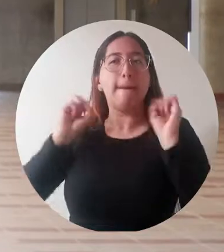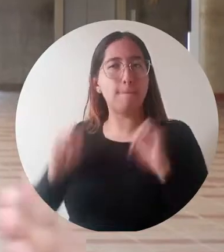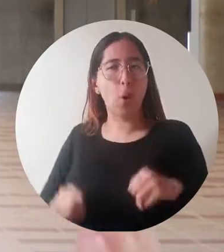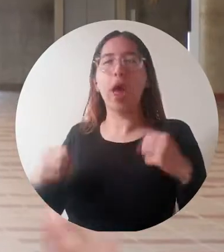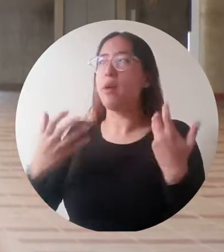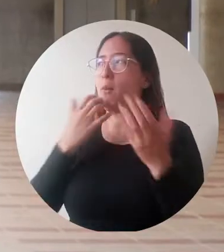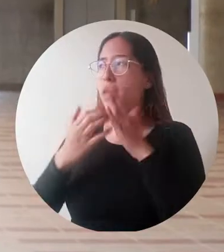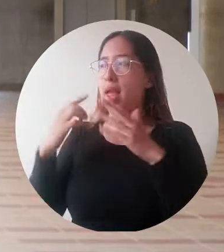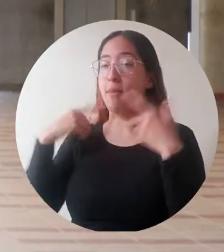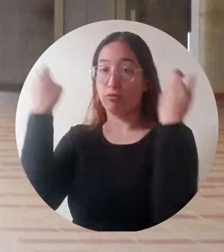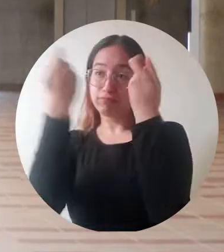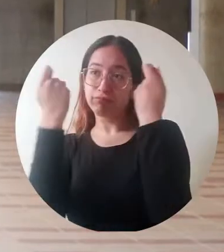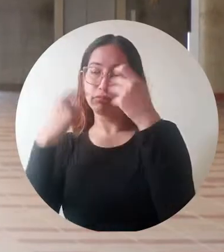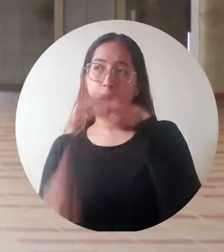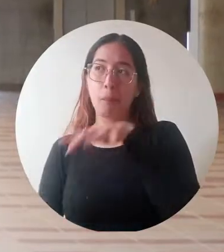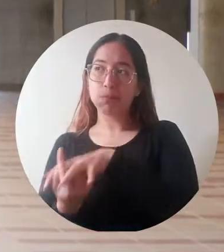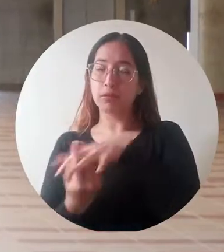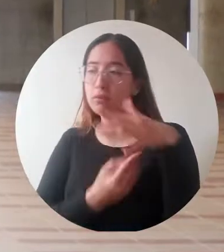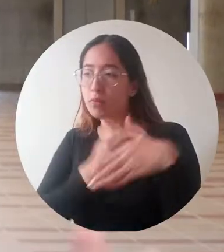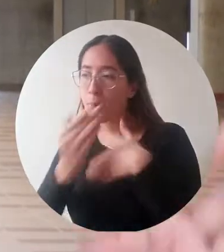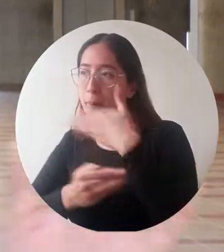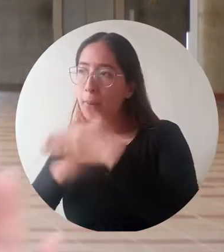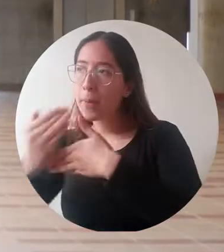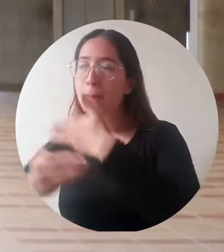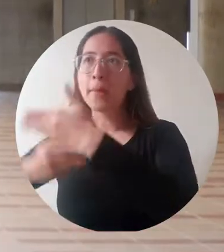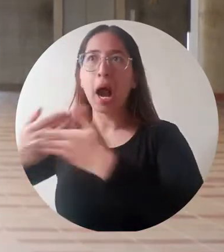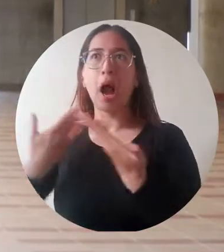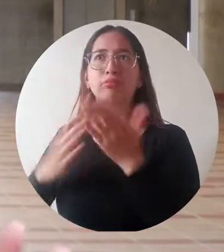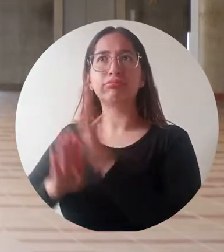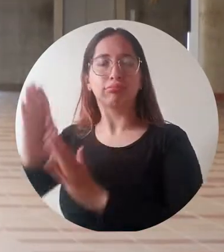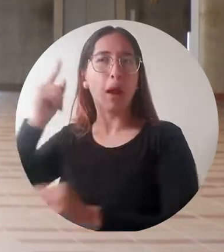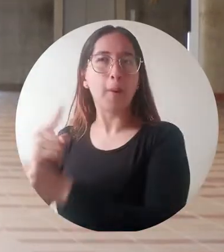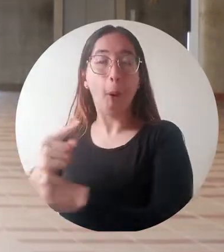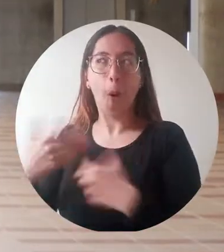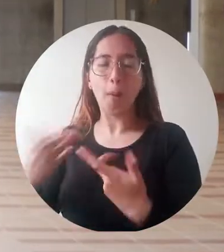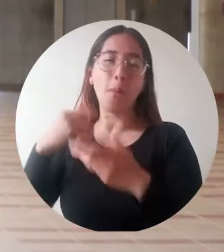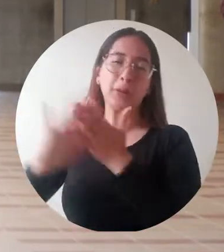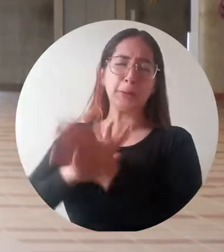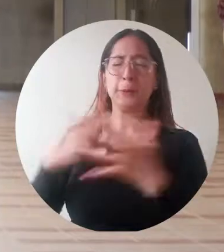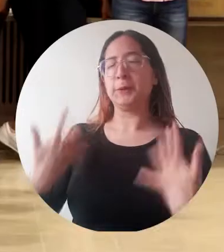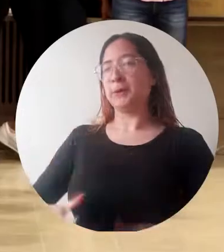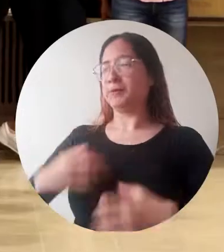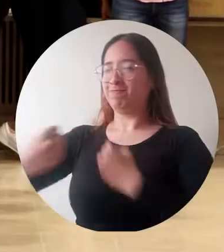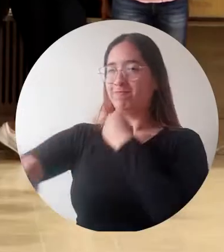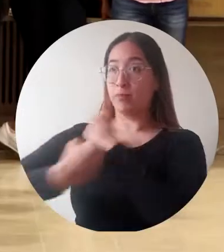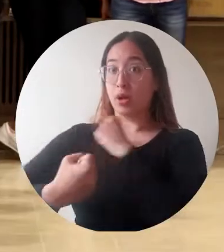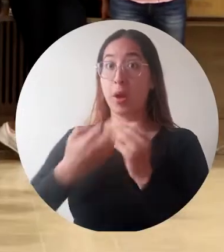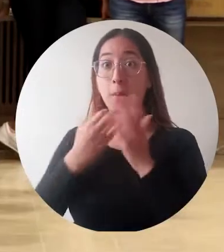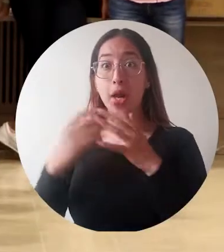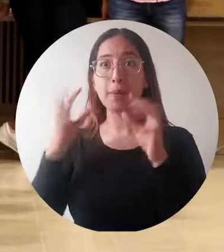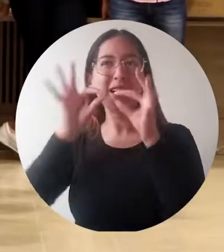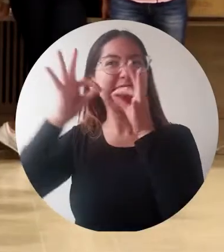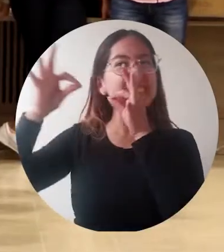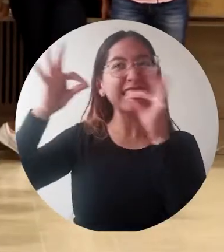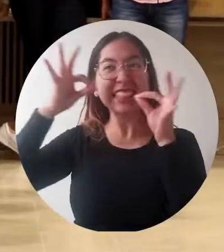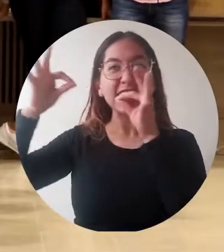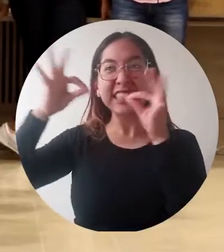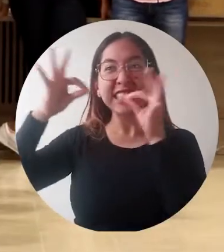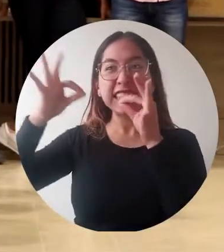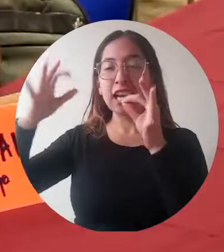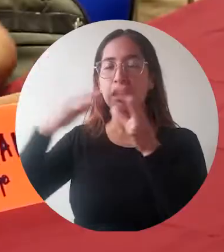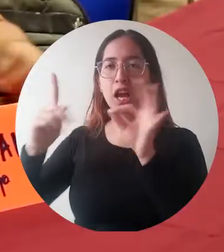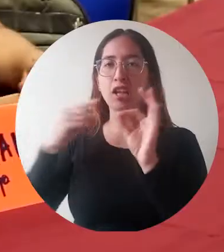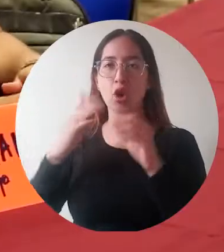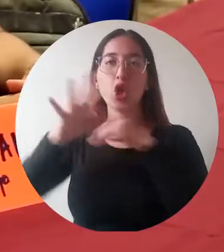uno pueda, que el negocio pueda surgir a largo plazo o a mediano plazo. La creación de una seda dental